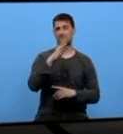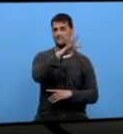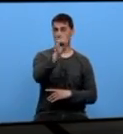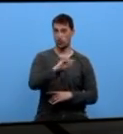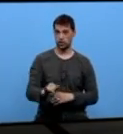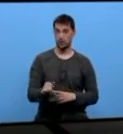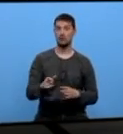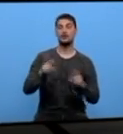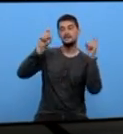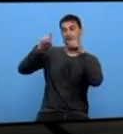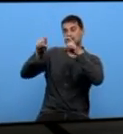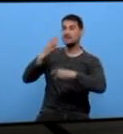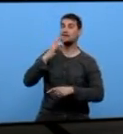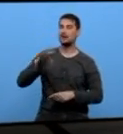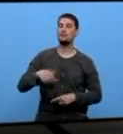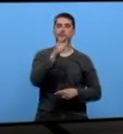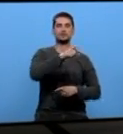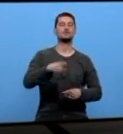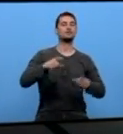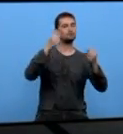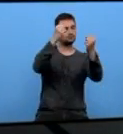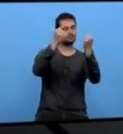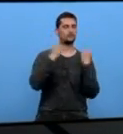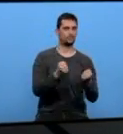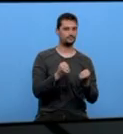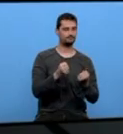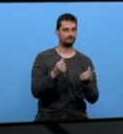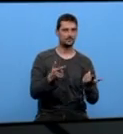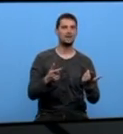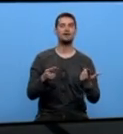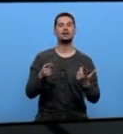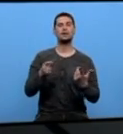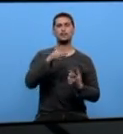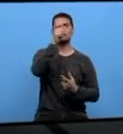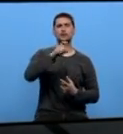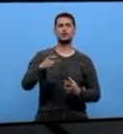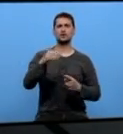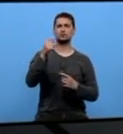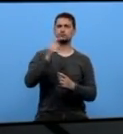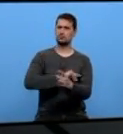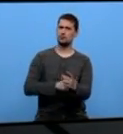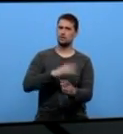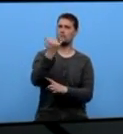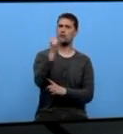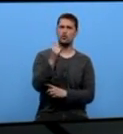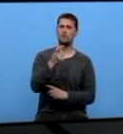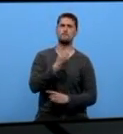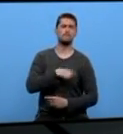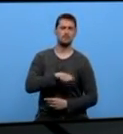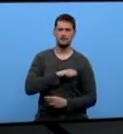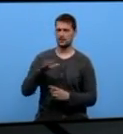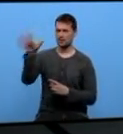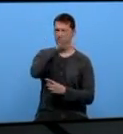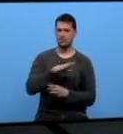polos profesionais. O evento atraeu a costa de Lugo a profesionais das revistas especializadas de todo o país, blogueiros